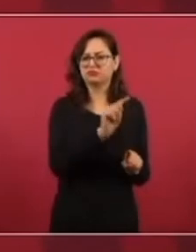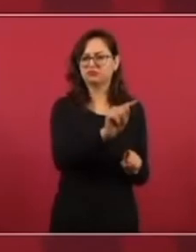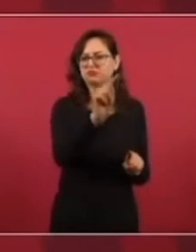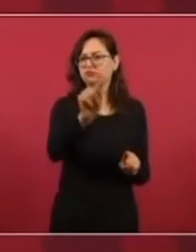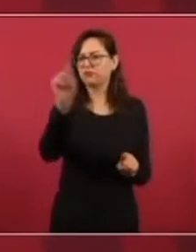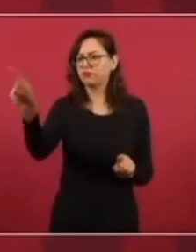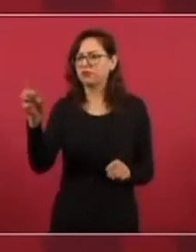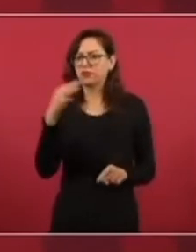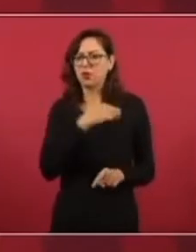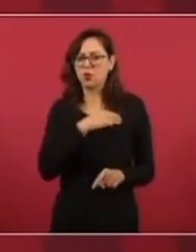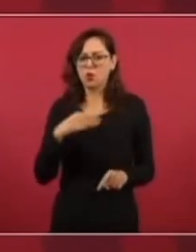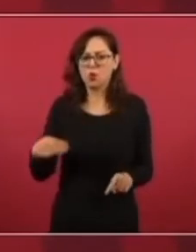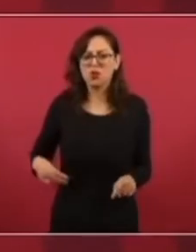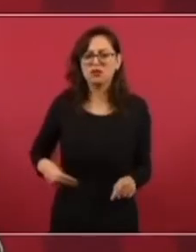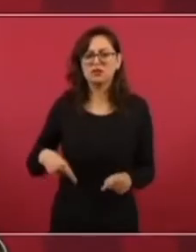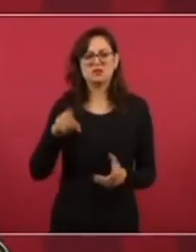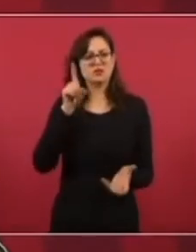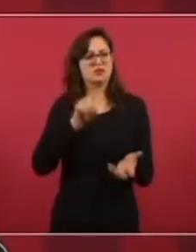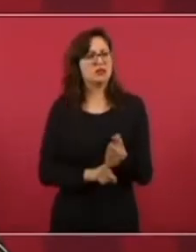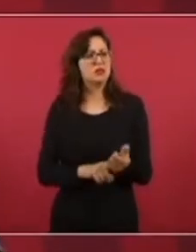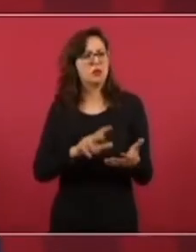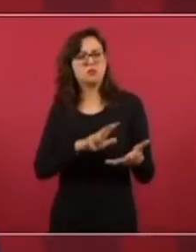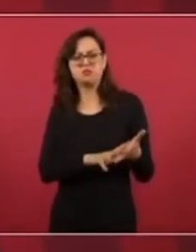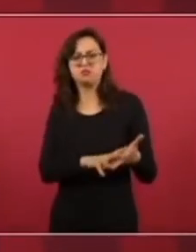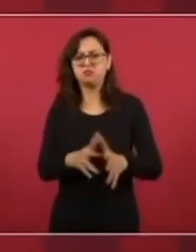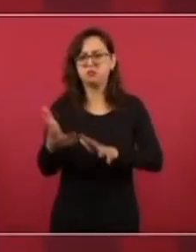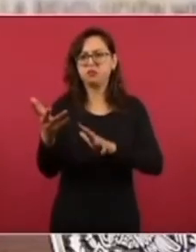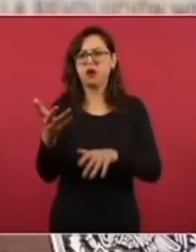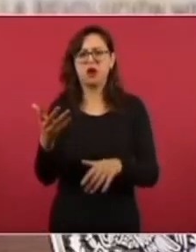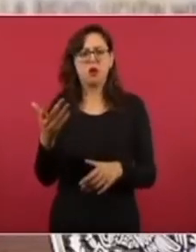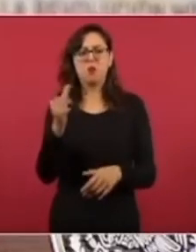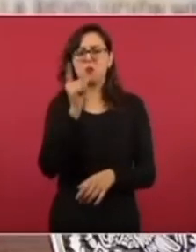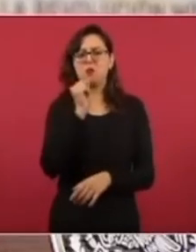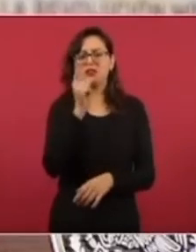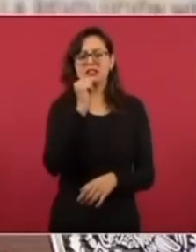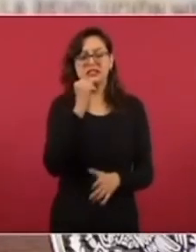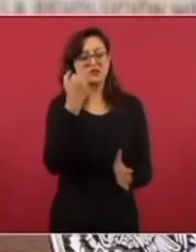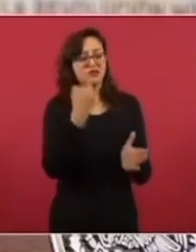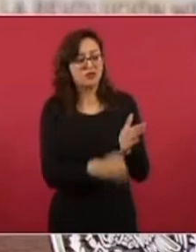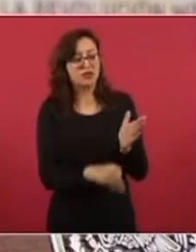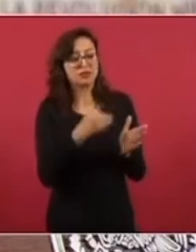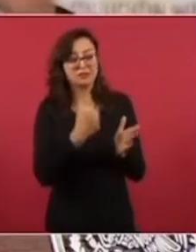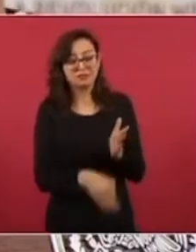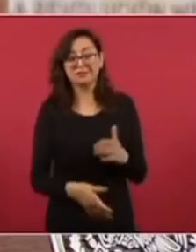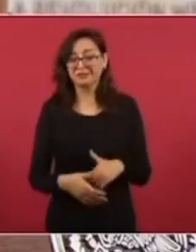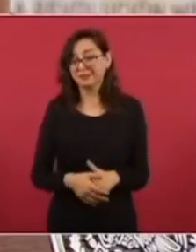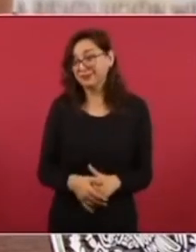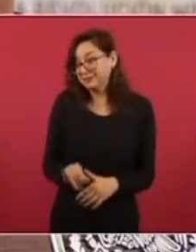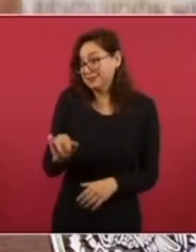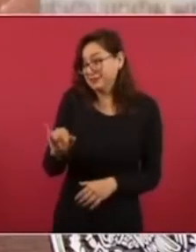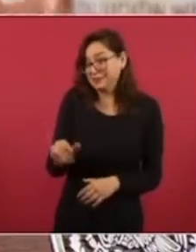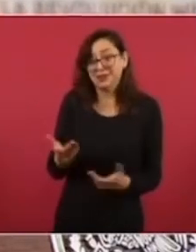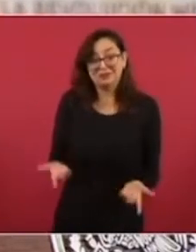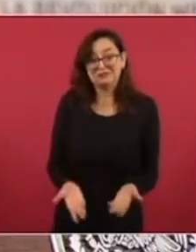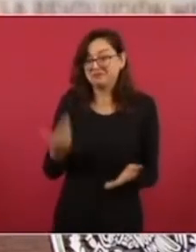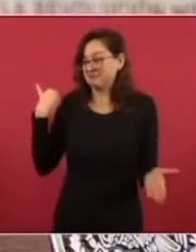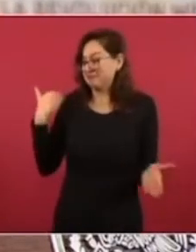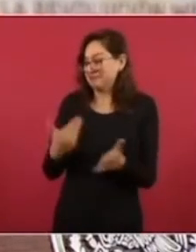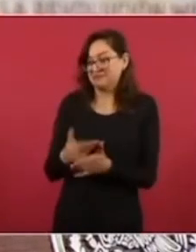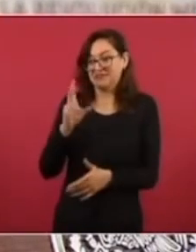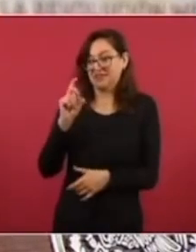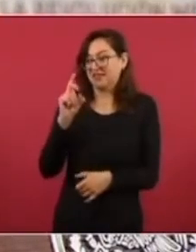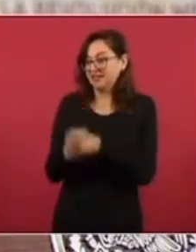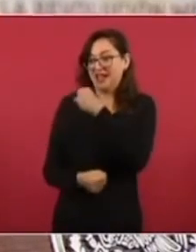situación de inseguridad, de falta de profesionalismo? Bueno, porque es mucho el